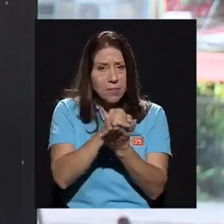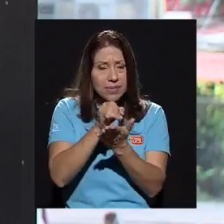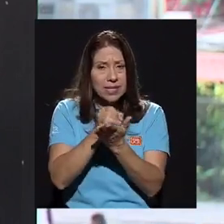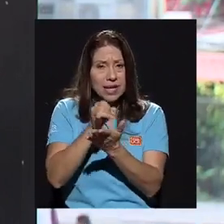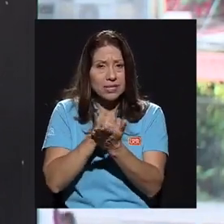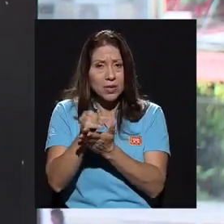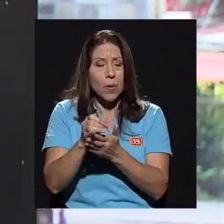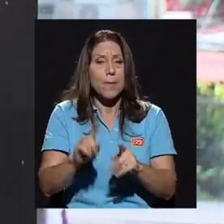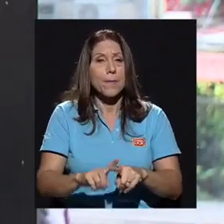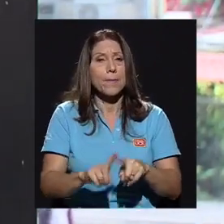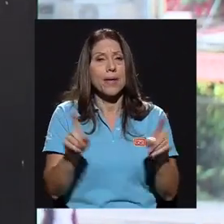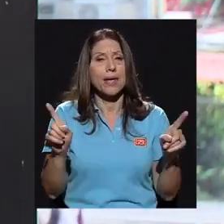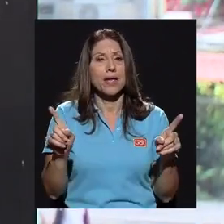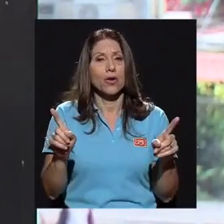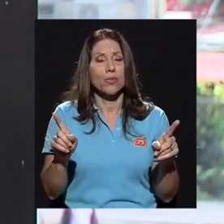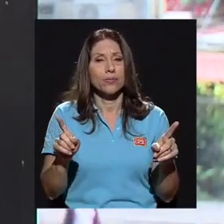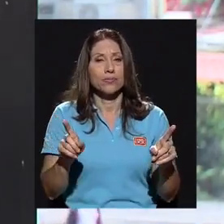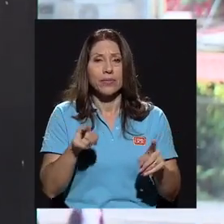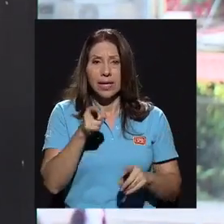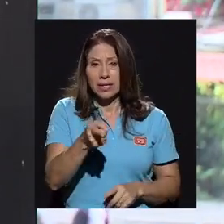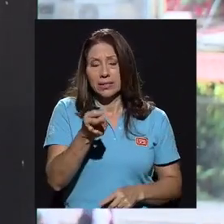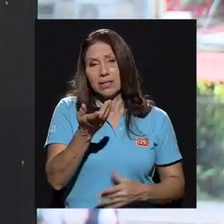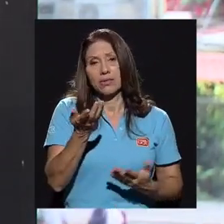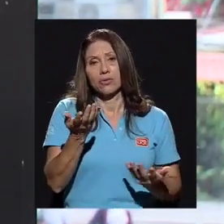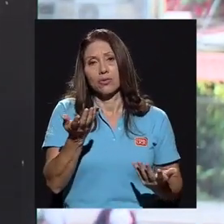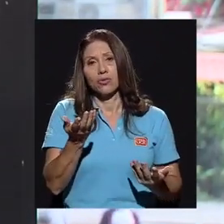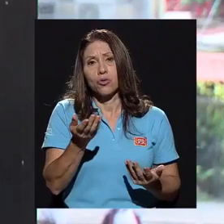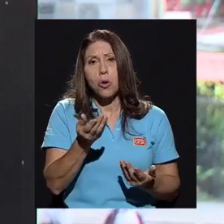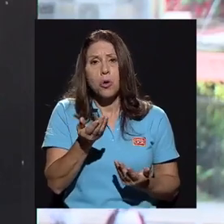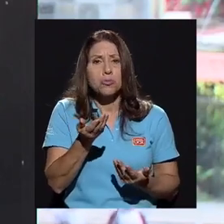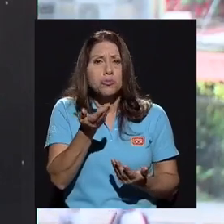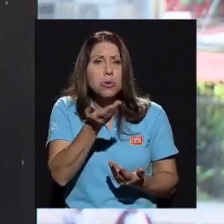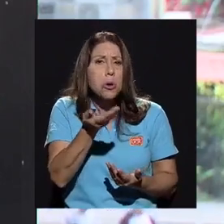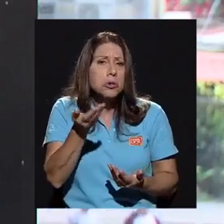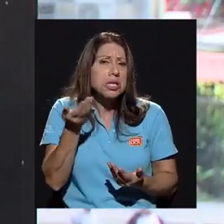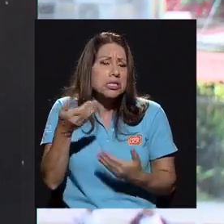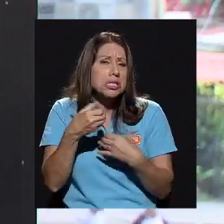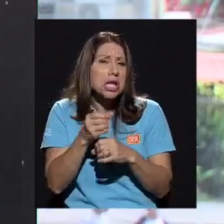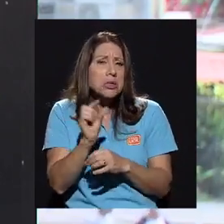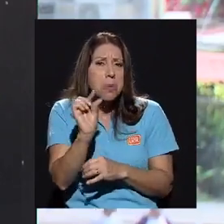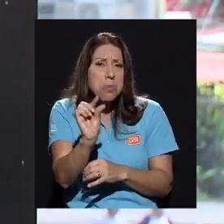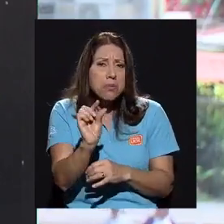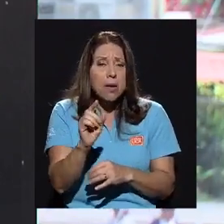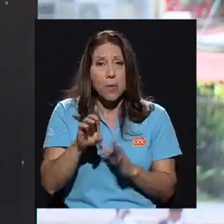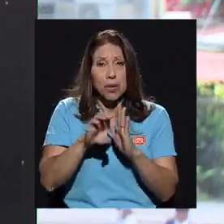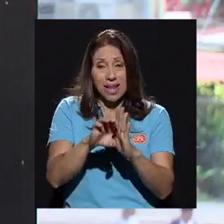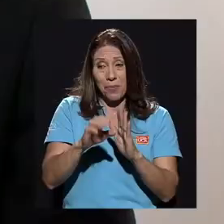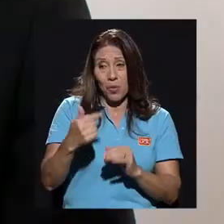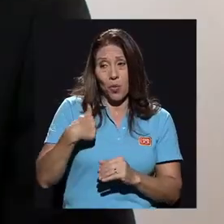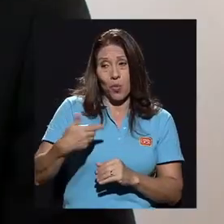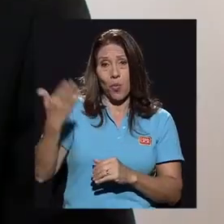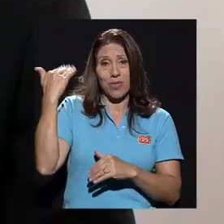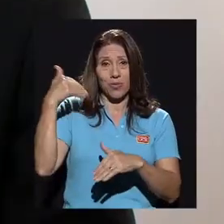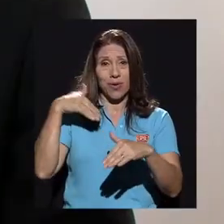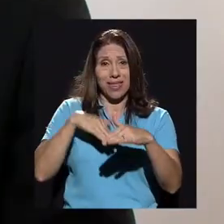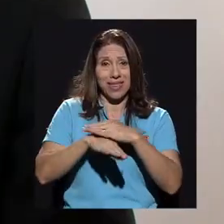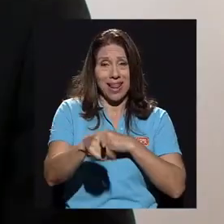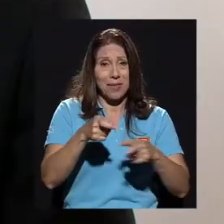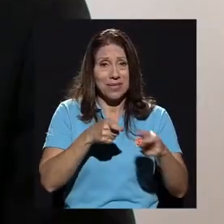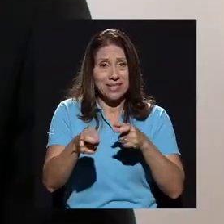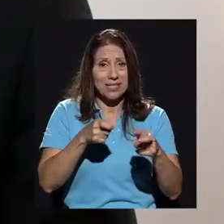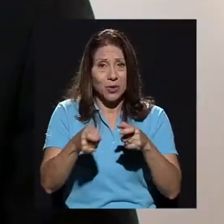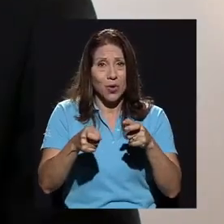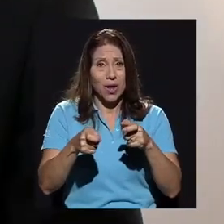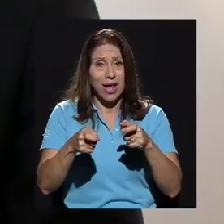pero son consideraciones muy, muy pequeñas. Por ejemplo, cuando yo empecé a la administración, la sede del Atlántico